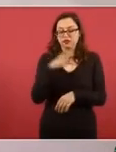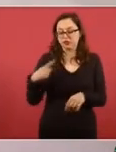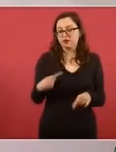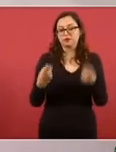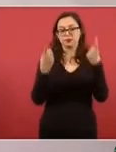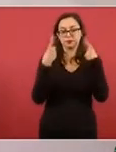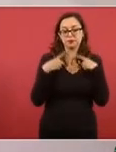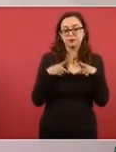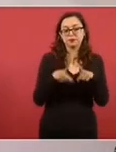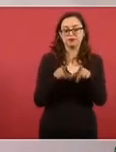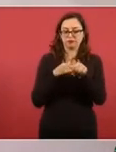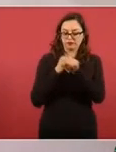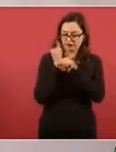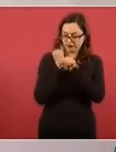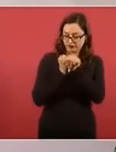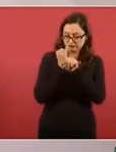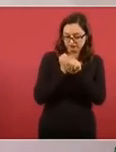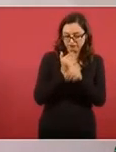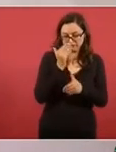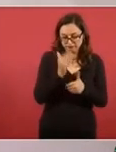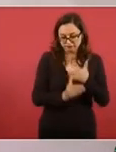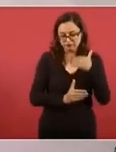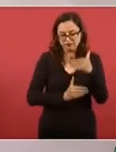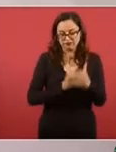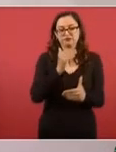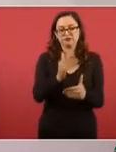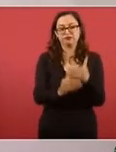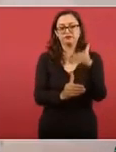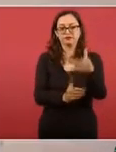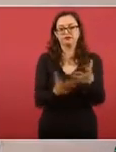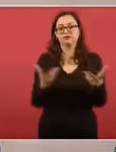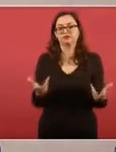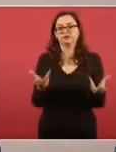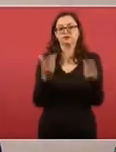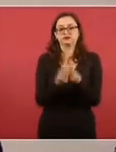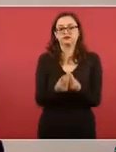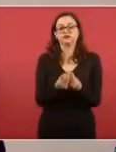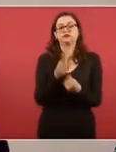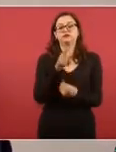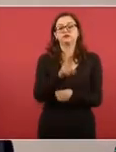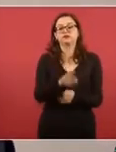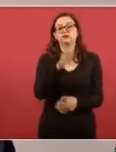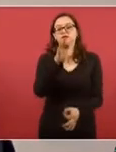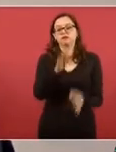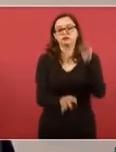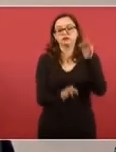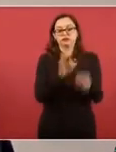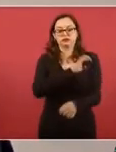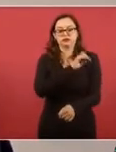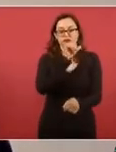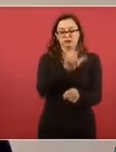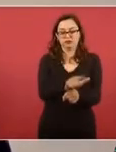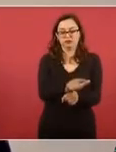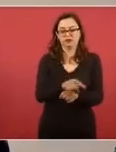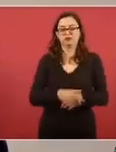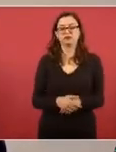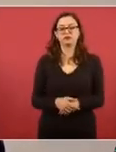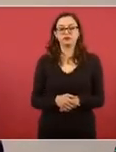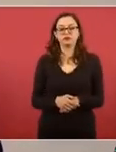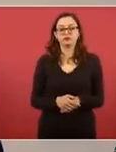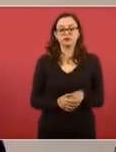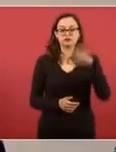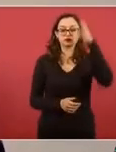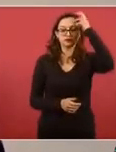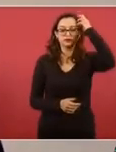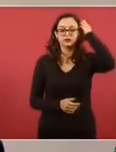insistido y como es la instrucción del presidente de la República, no vamos a solapar ningún